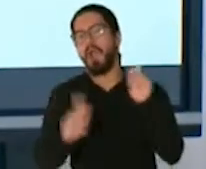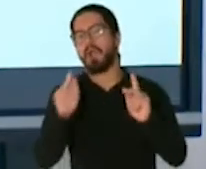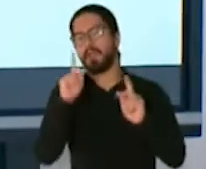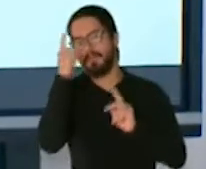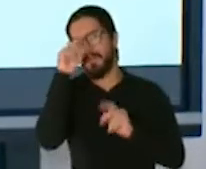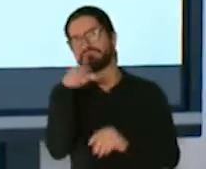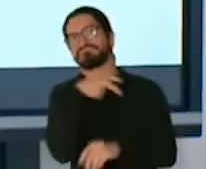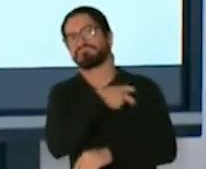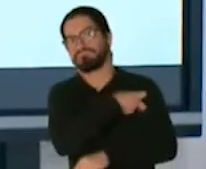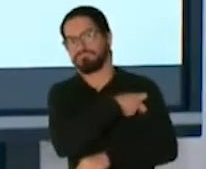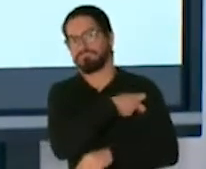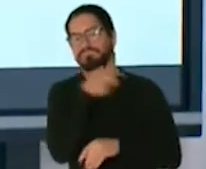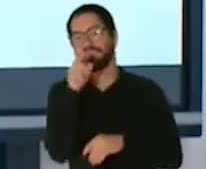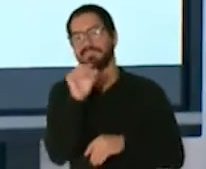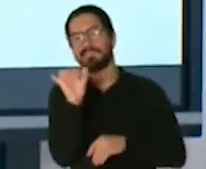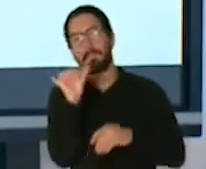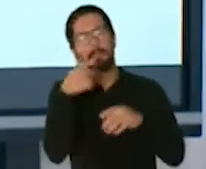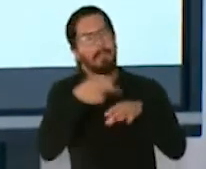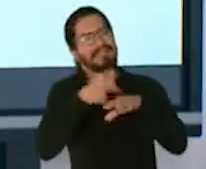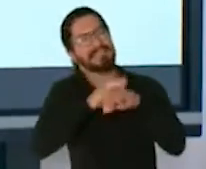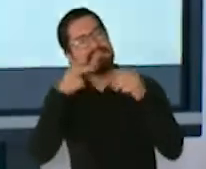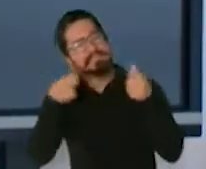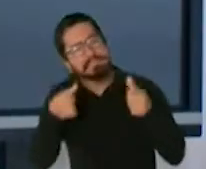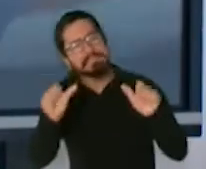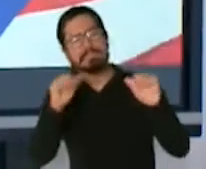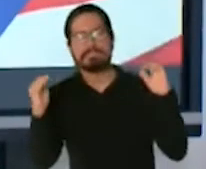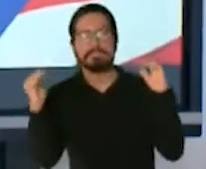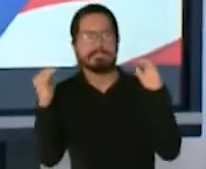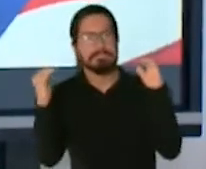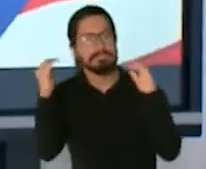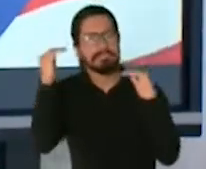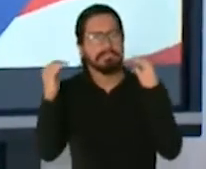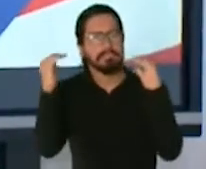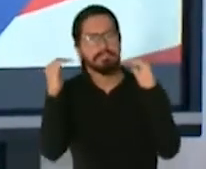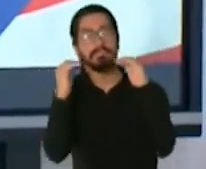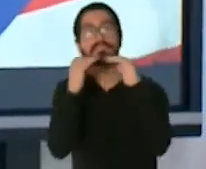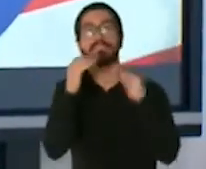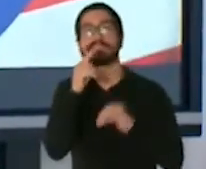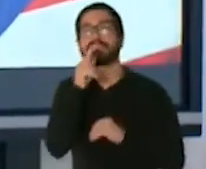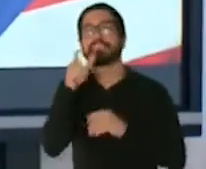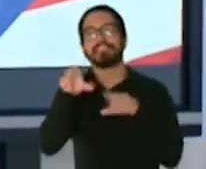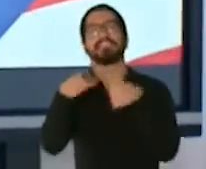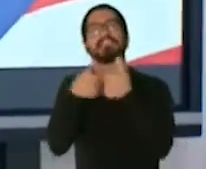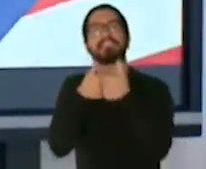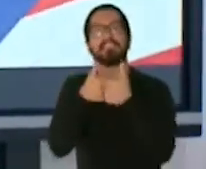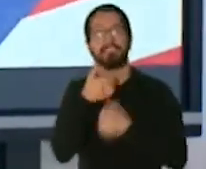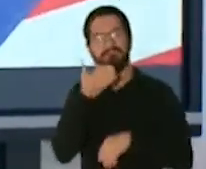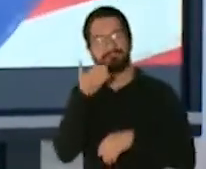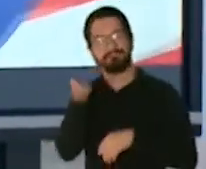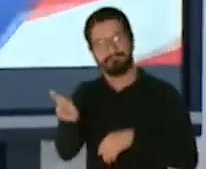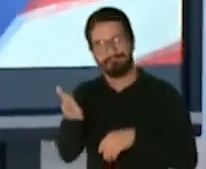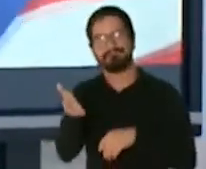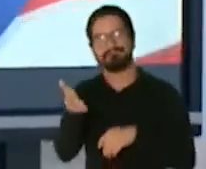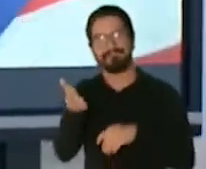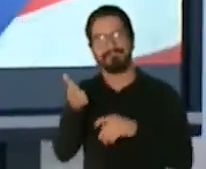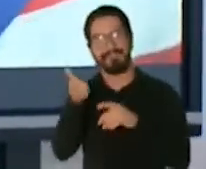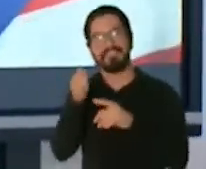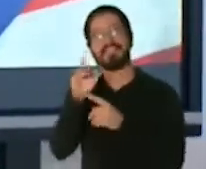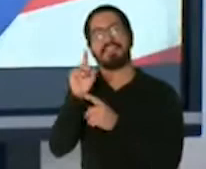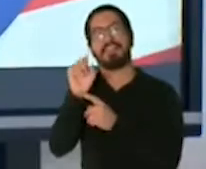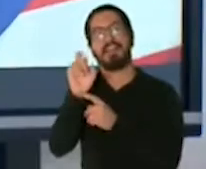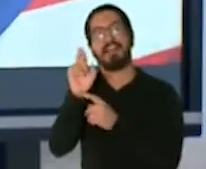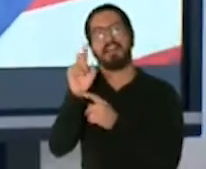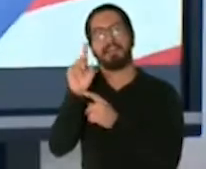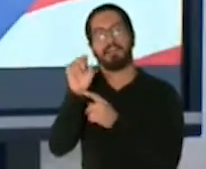de llevar al país a la normalidad pues ese reto lo va a tener en sus manos el doctor Carlos Mellado quien ha sido designado